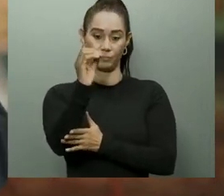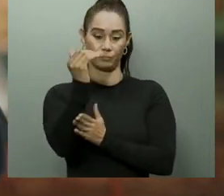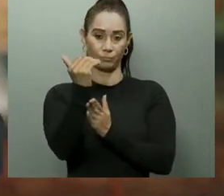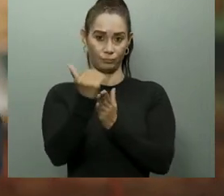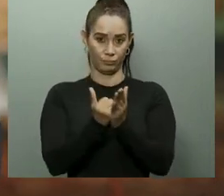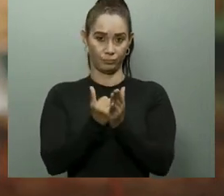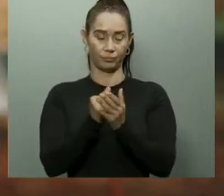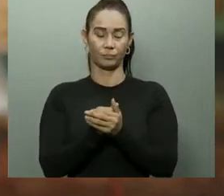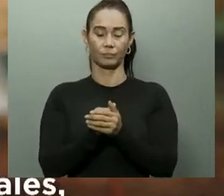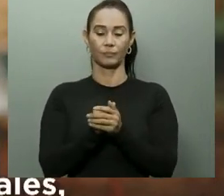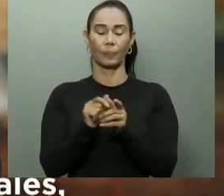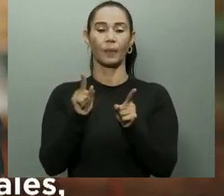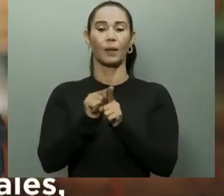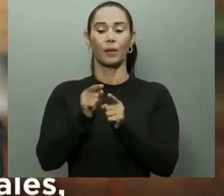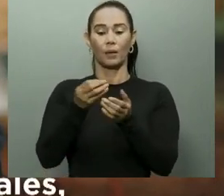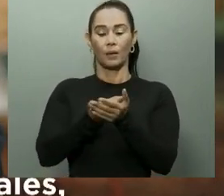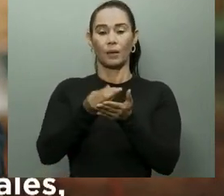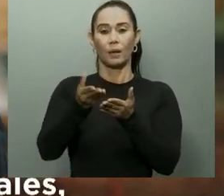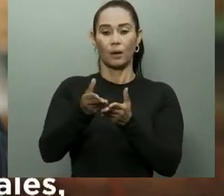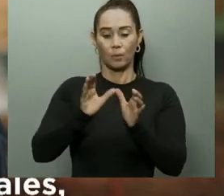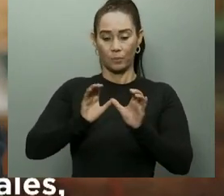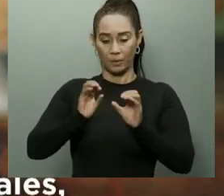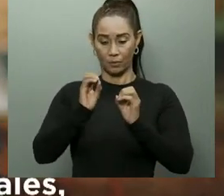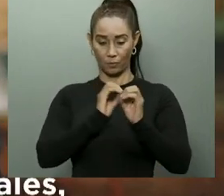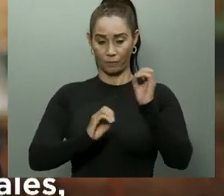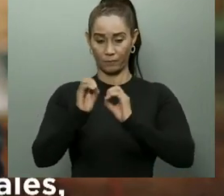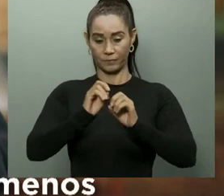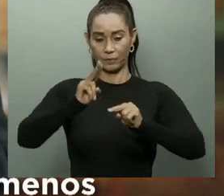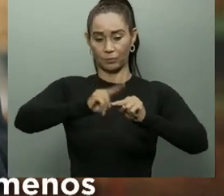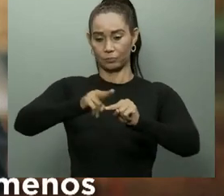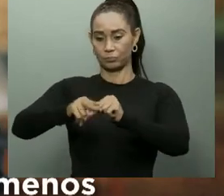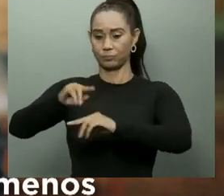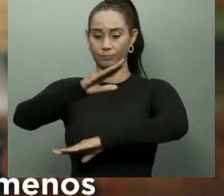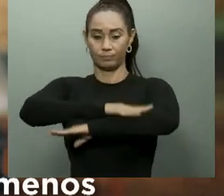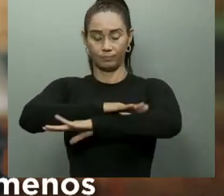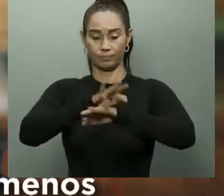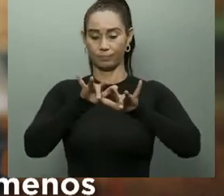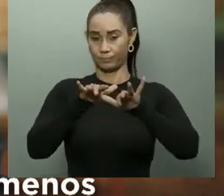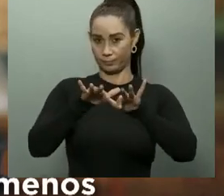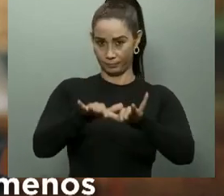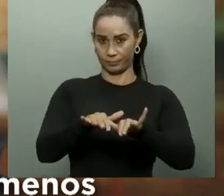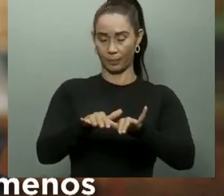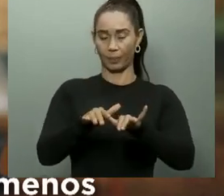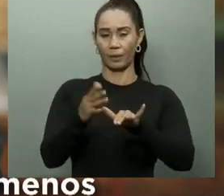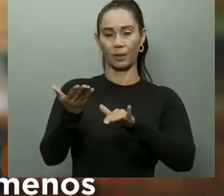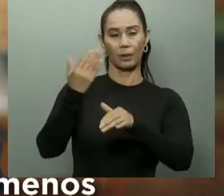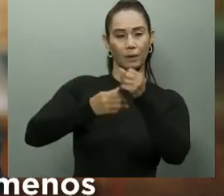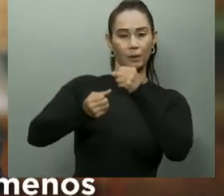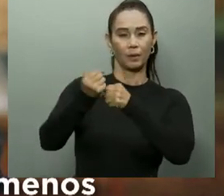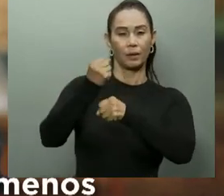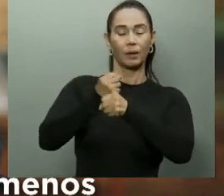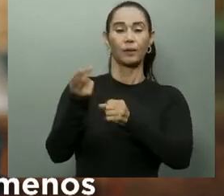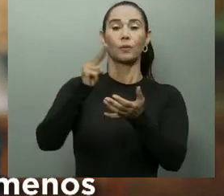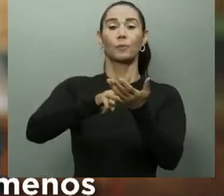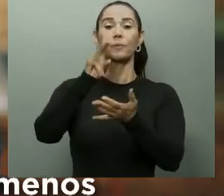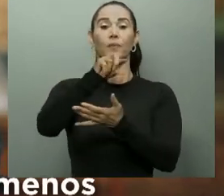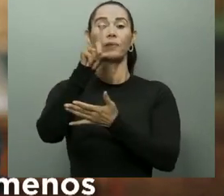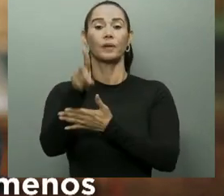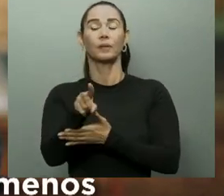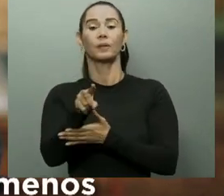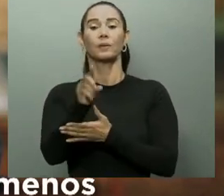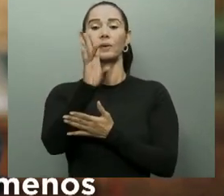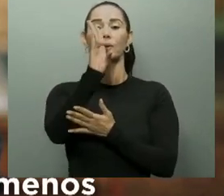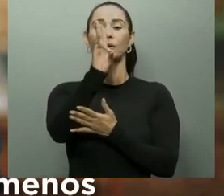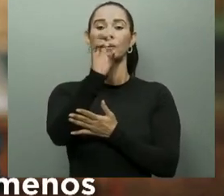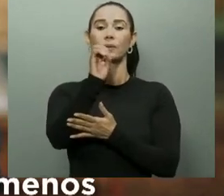En la compra de muebles y equipos de oficinas gubernamentales, la ejecución en el 2021 fue de 479